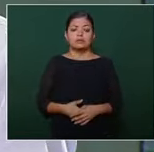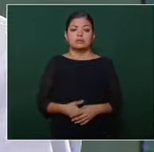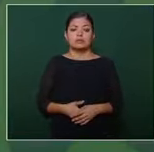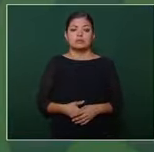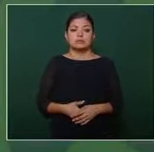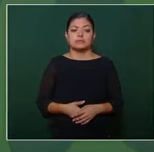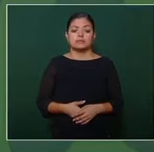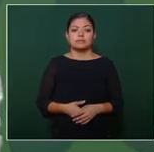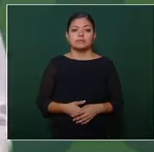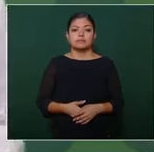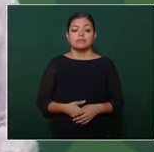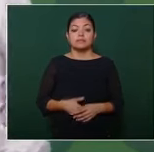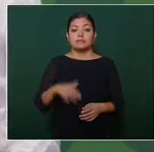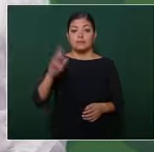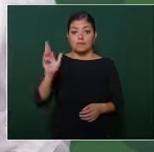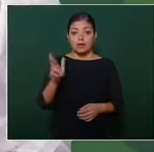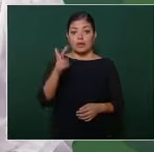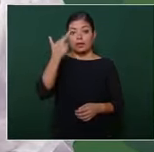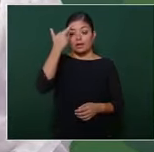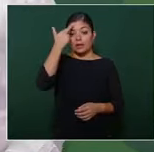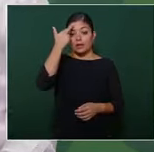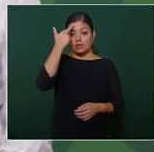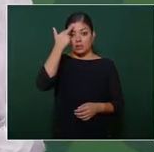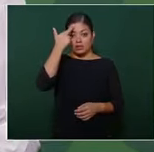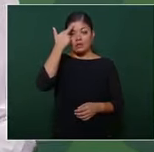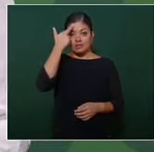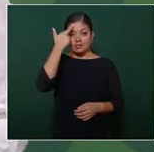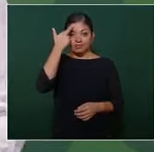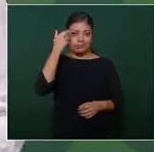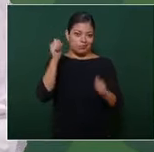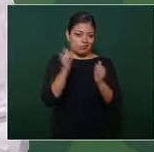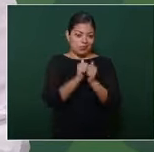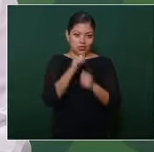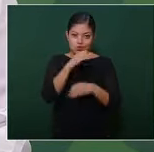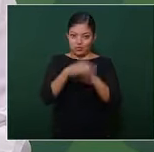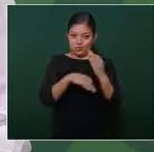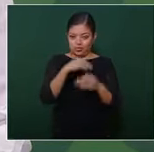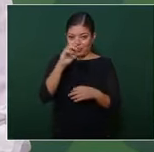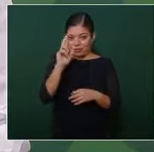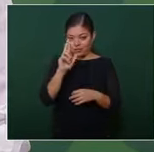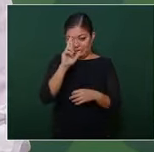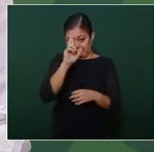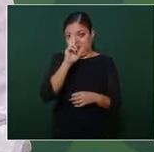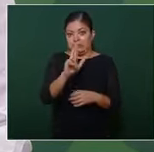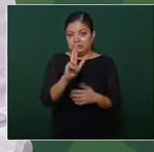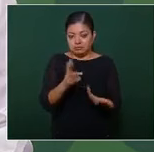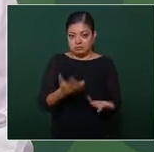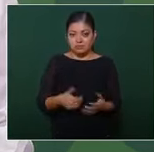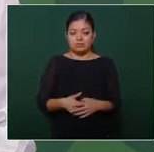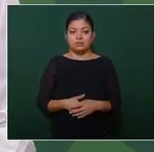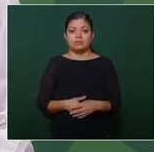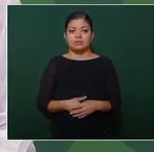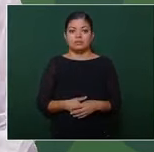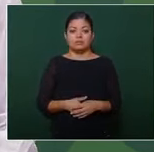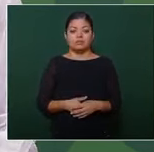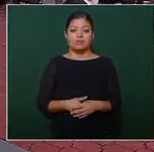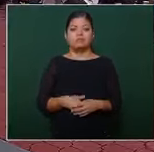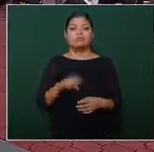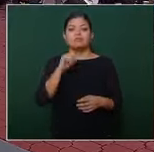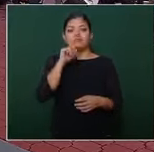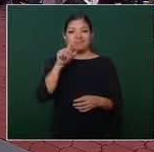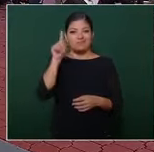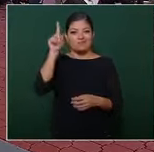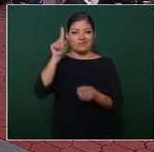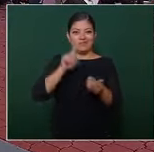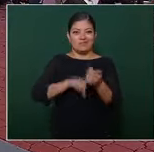acuérdense con todo respeto que el señor Blinken del Departamento de Estado